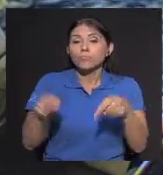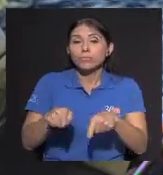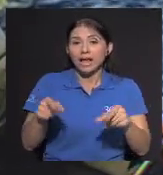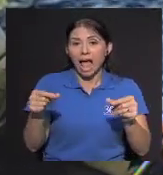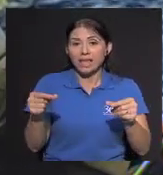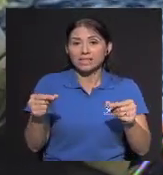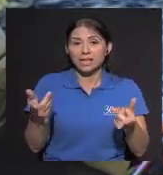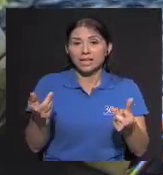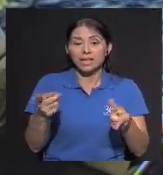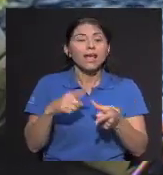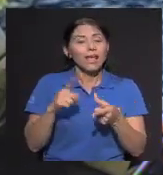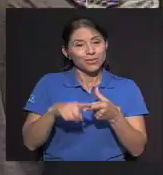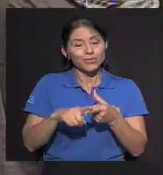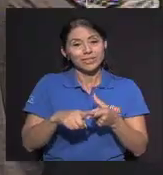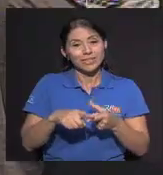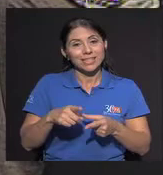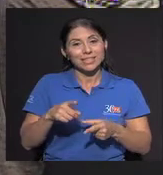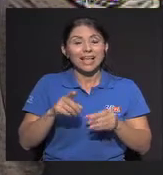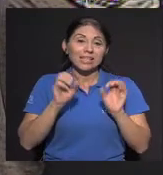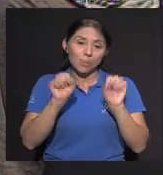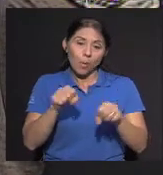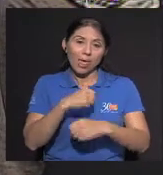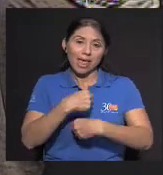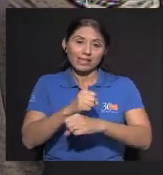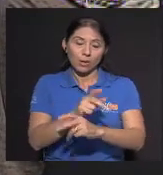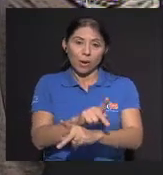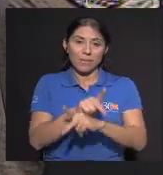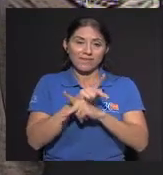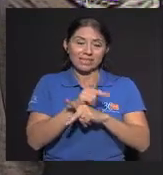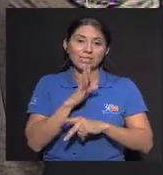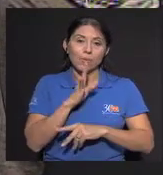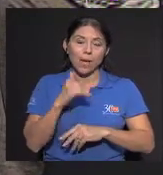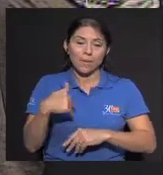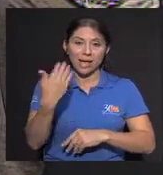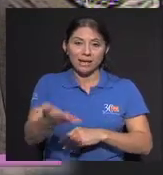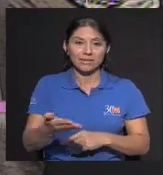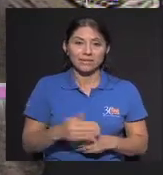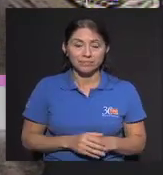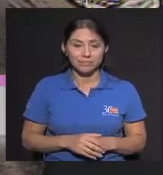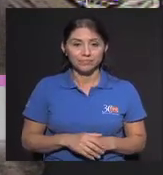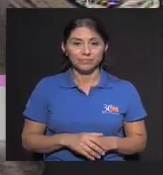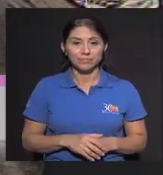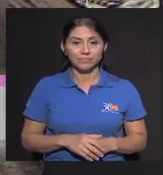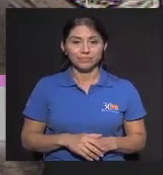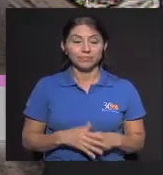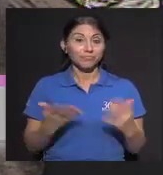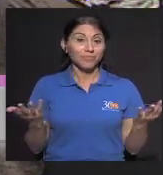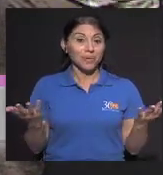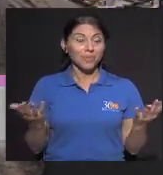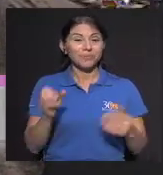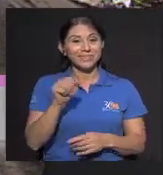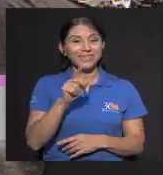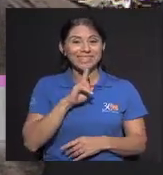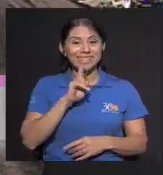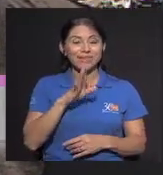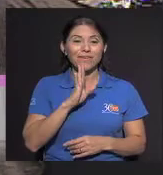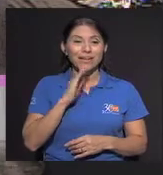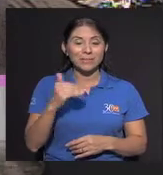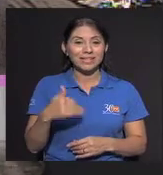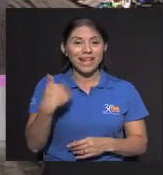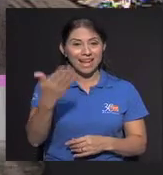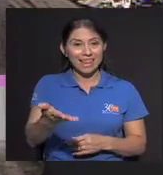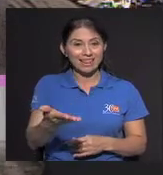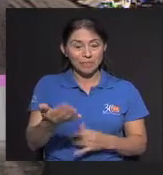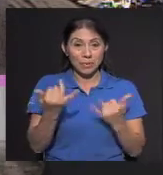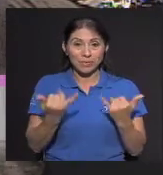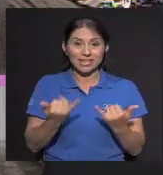sufrir cáncer Entonces, si podemos hacer una prevención Del cual hablaremos más adelante Bueno, y si es cierto